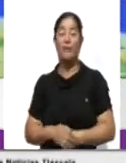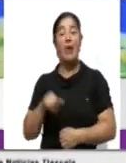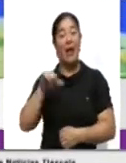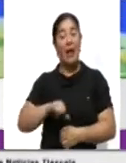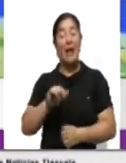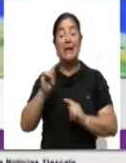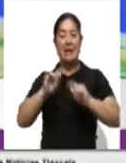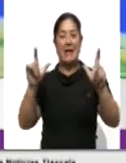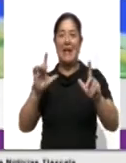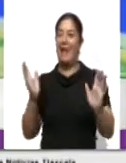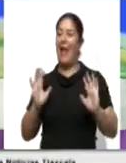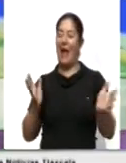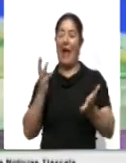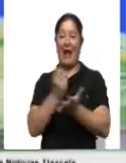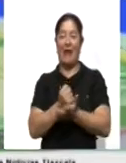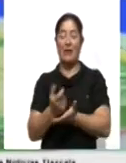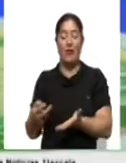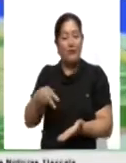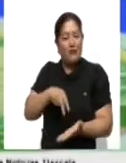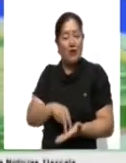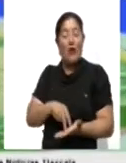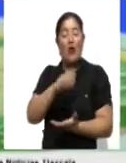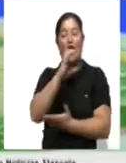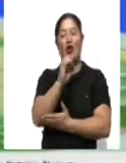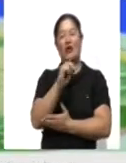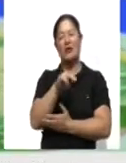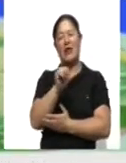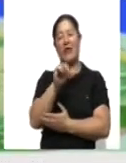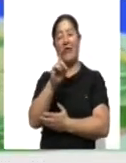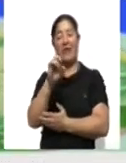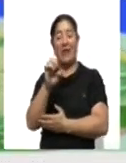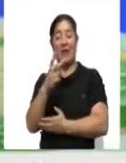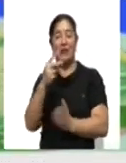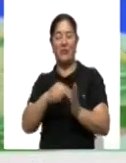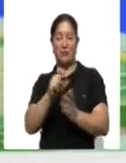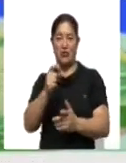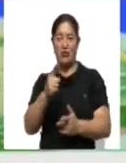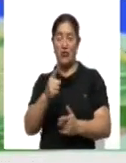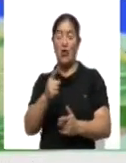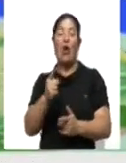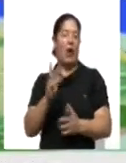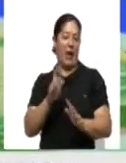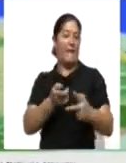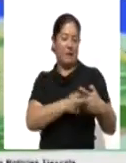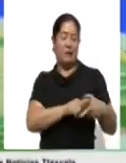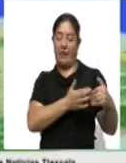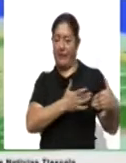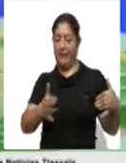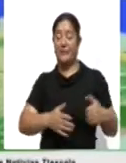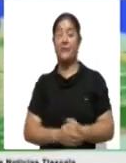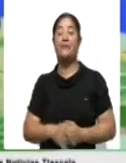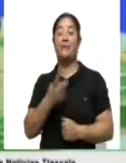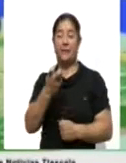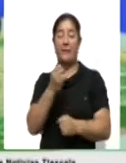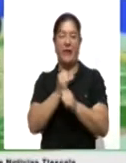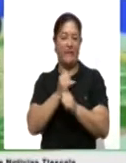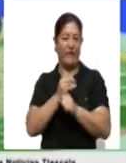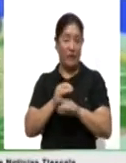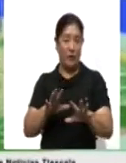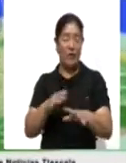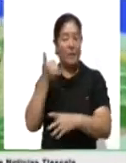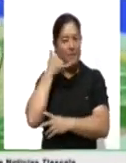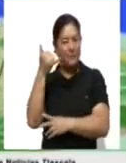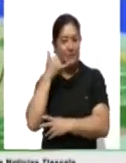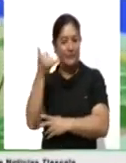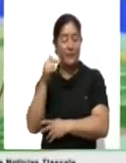podio de medallas de los Juegos Nacionales CONADE 2021 que ya están en marcha. Y para ampliarnos esta información, nos comunicamos vía